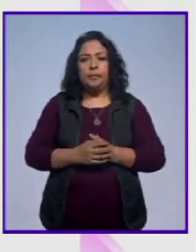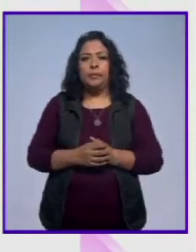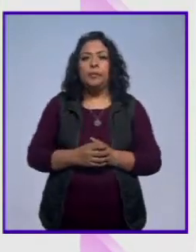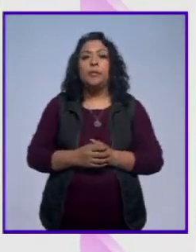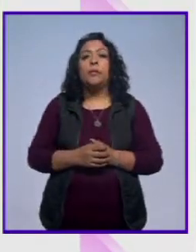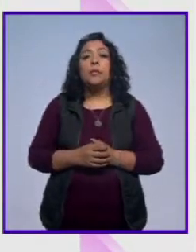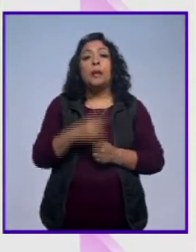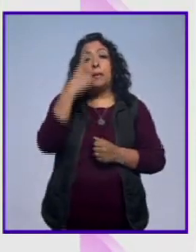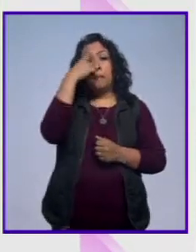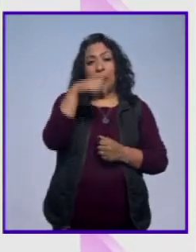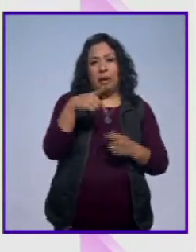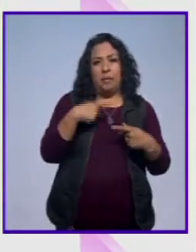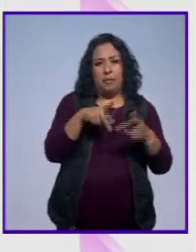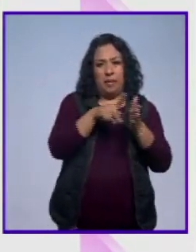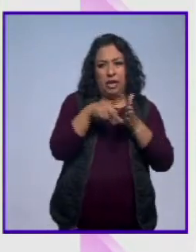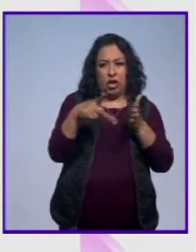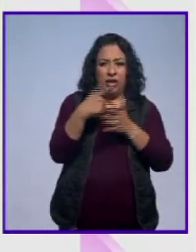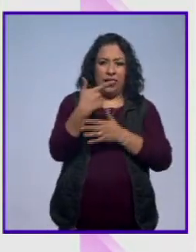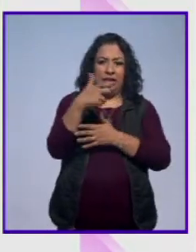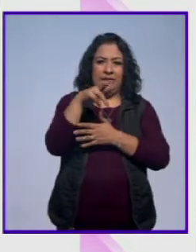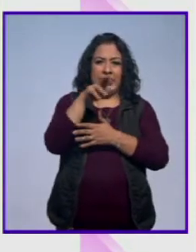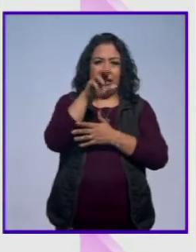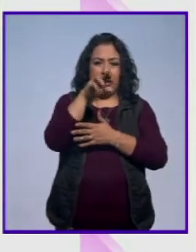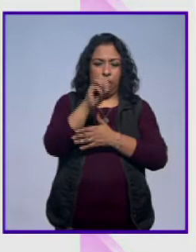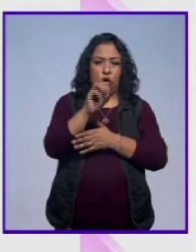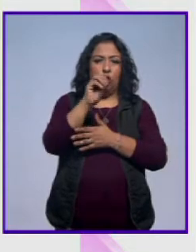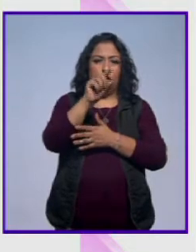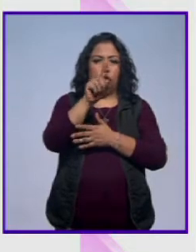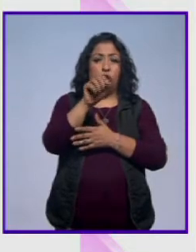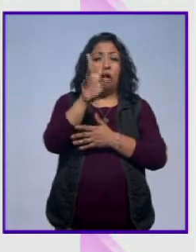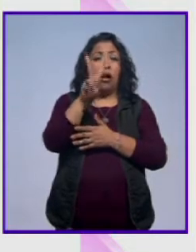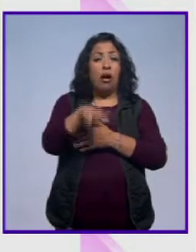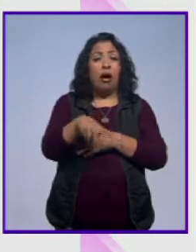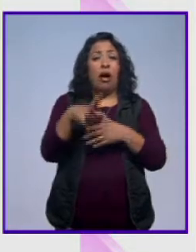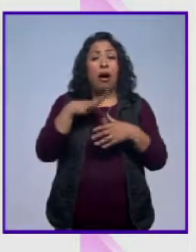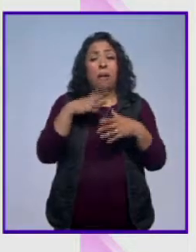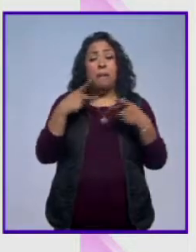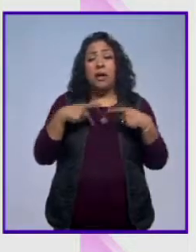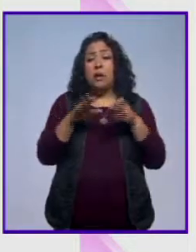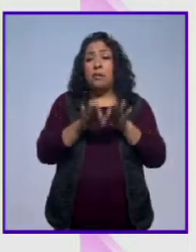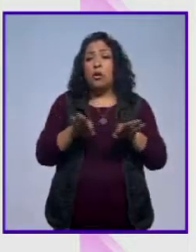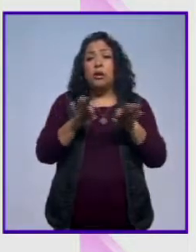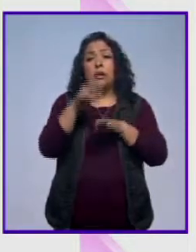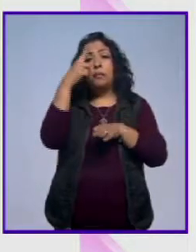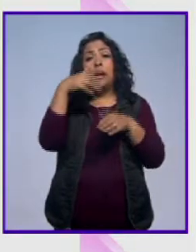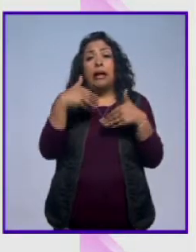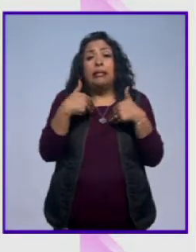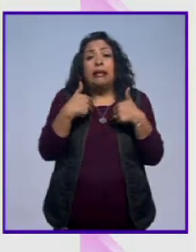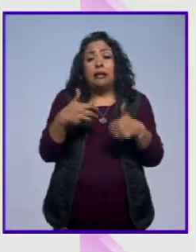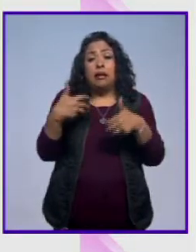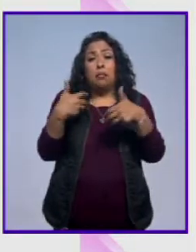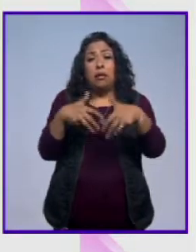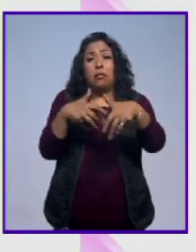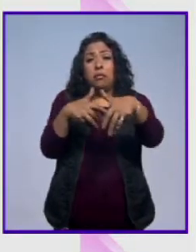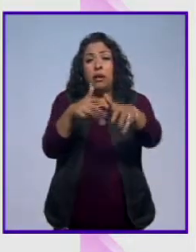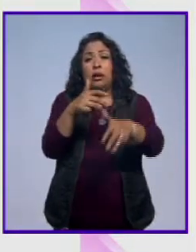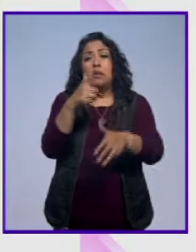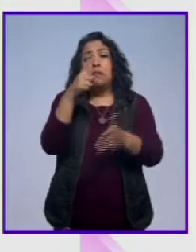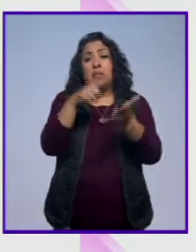Para el periodista Guillermo Osorno, existen figuras fundamentales para entender el movimiento estudiantil, del 68.